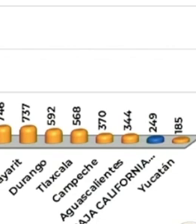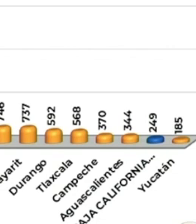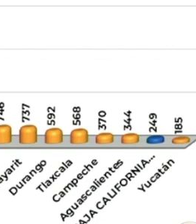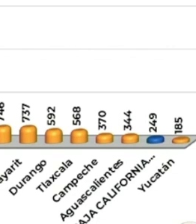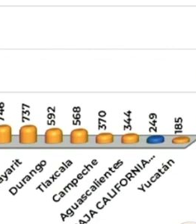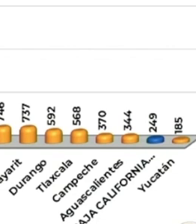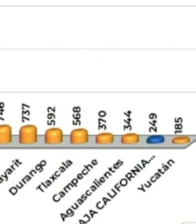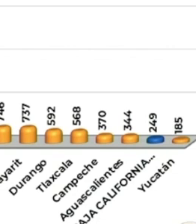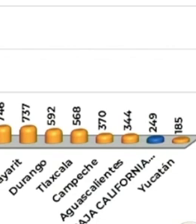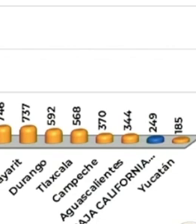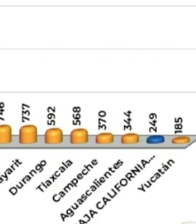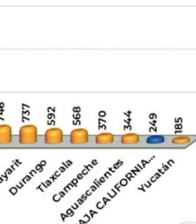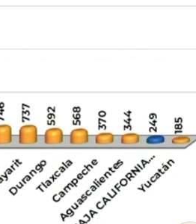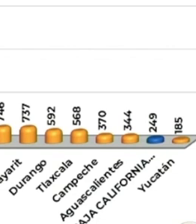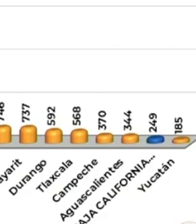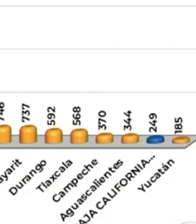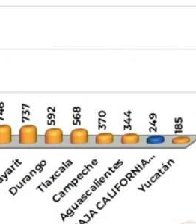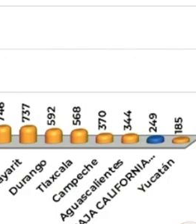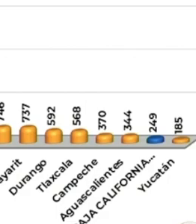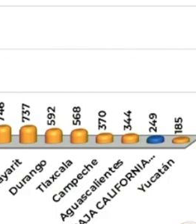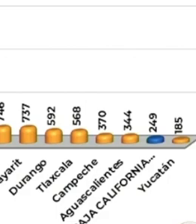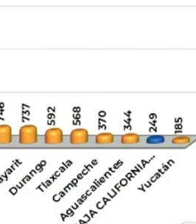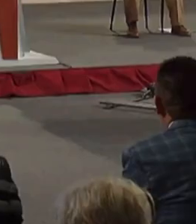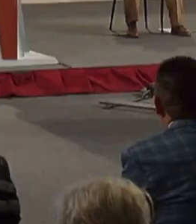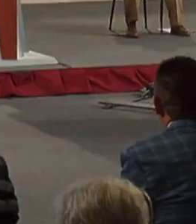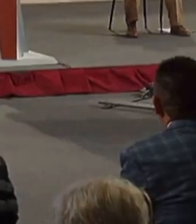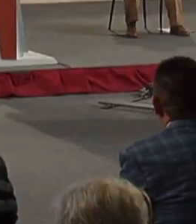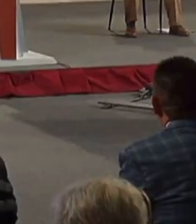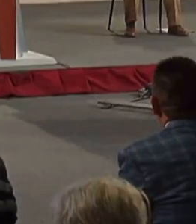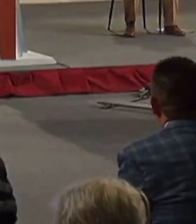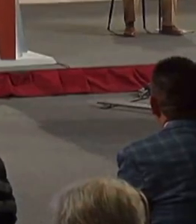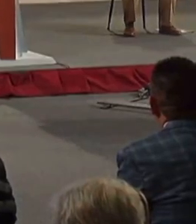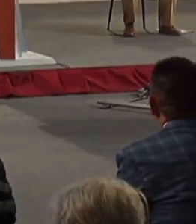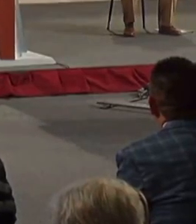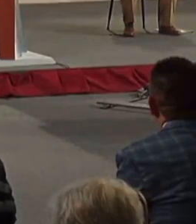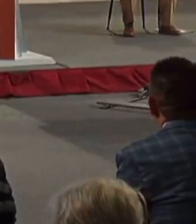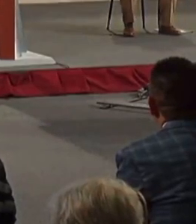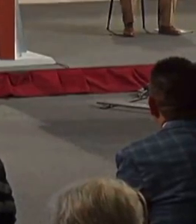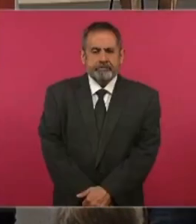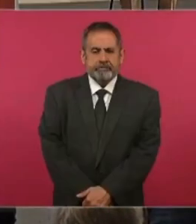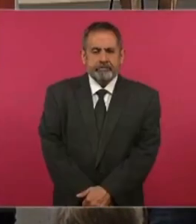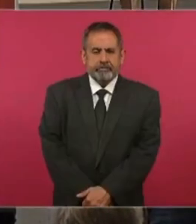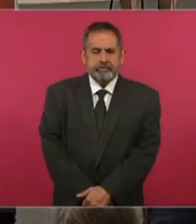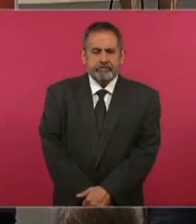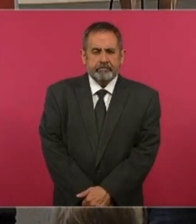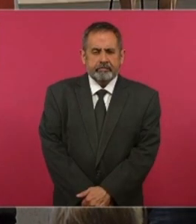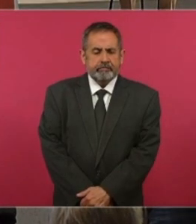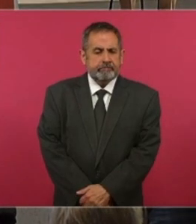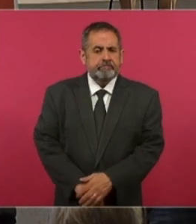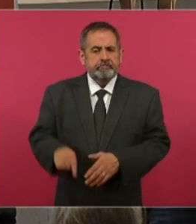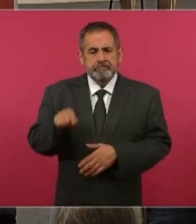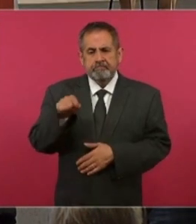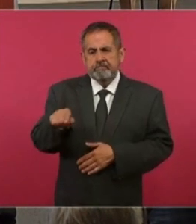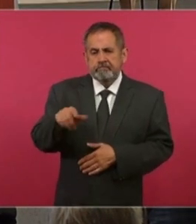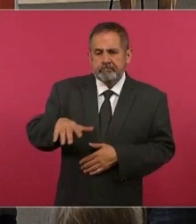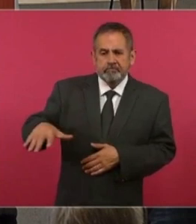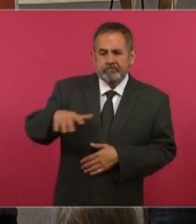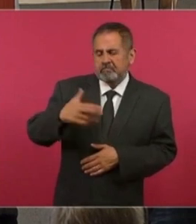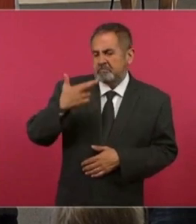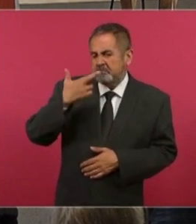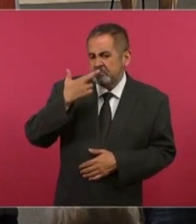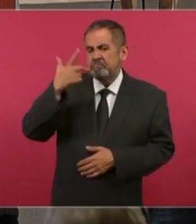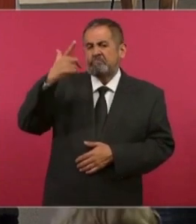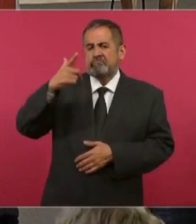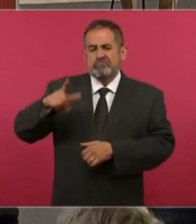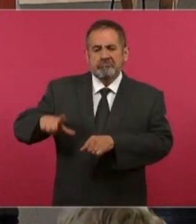llamarle pan al pan, vino al vino, es muchísimo mejor gobernador.